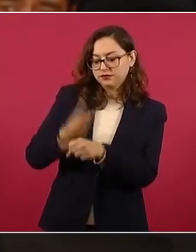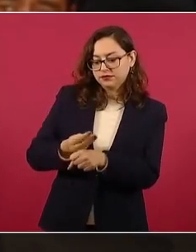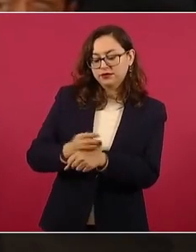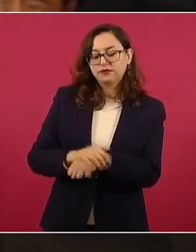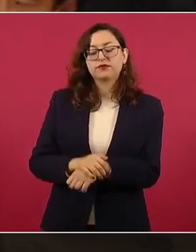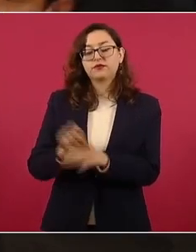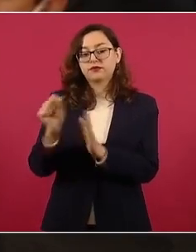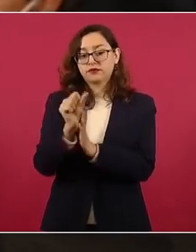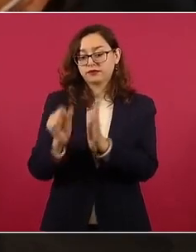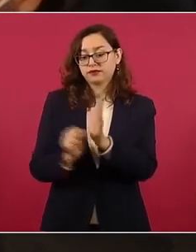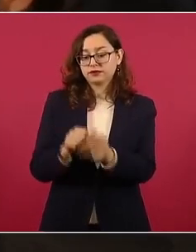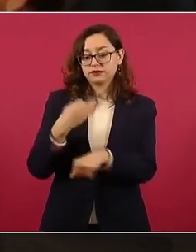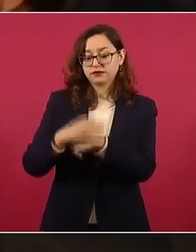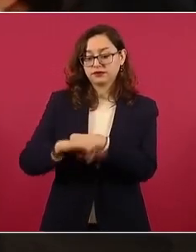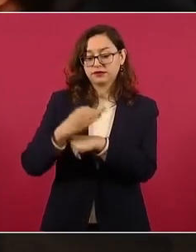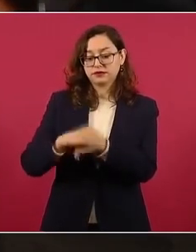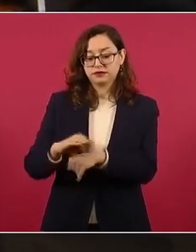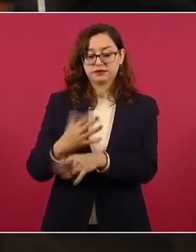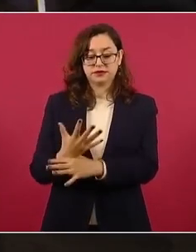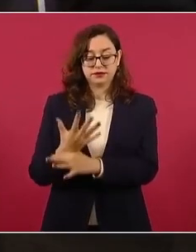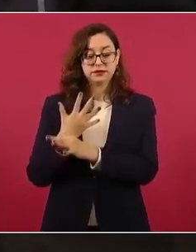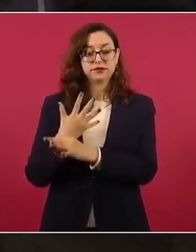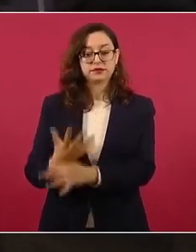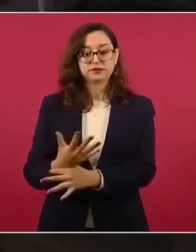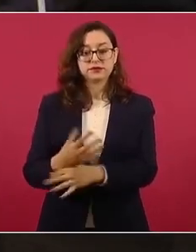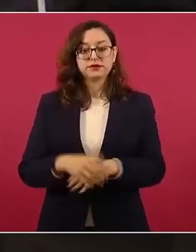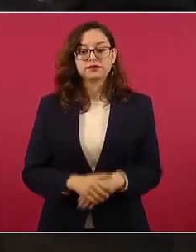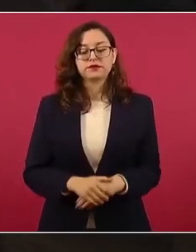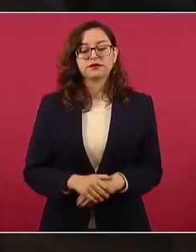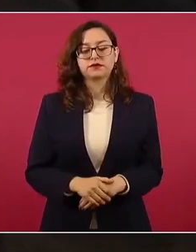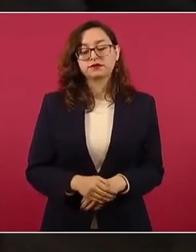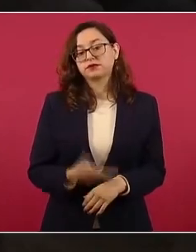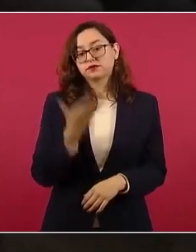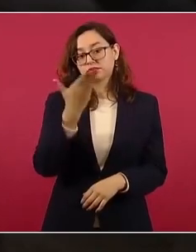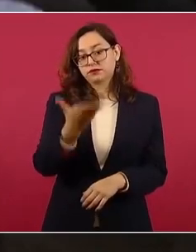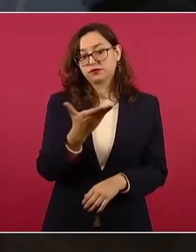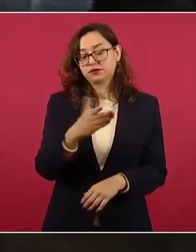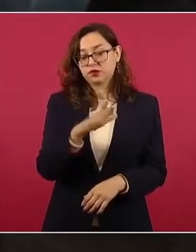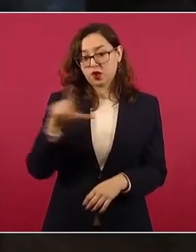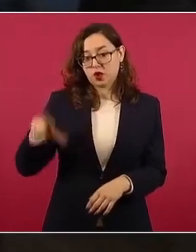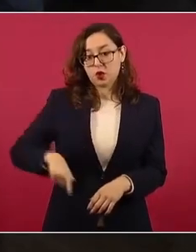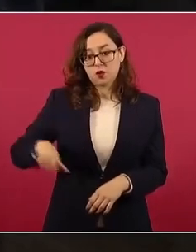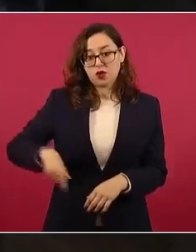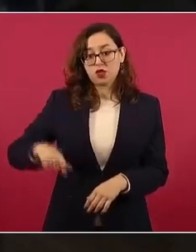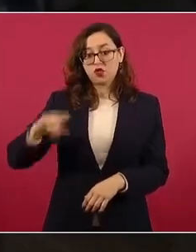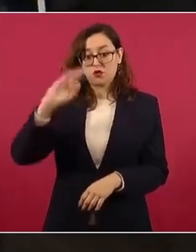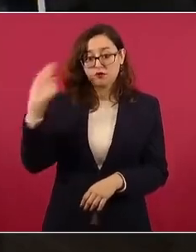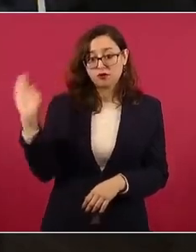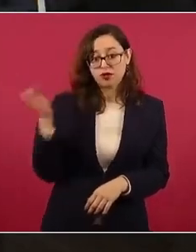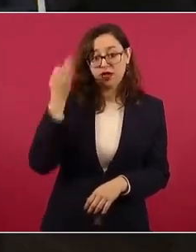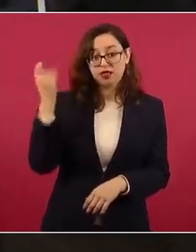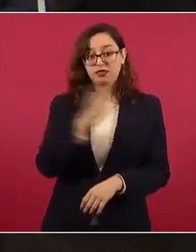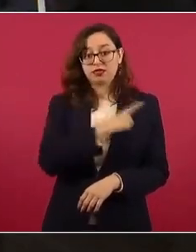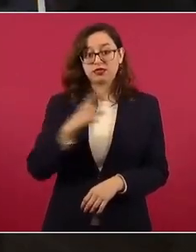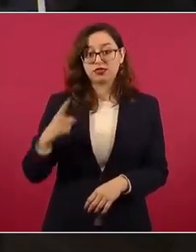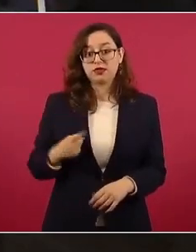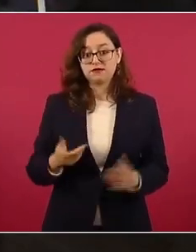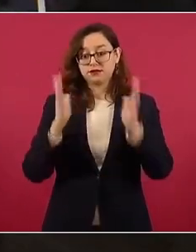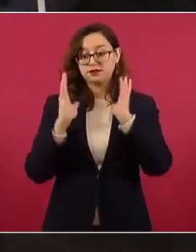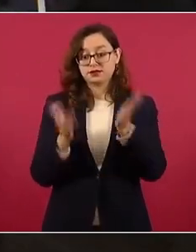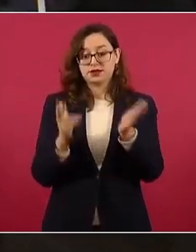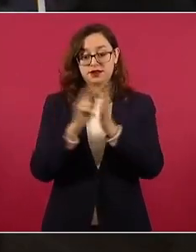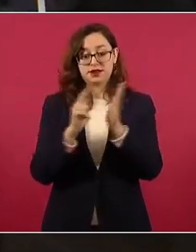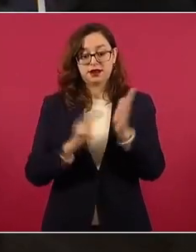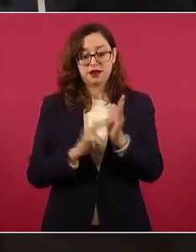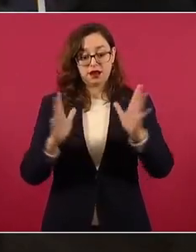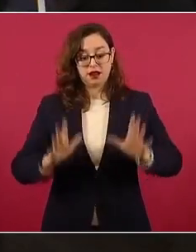artículo transitorio, es que ustedes deben de establecer, emitir las bases para la reforma, perdón, para la empresa que